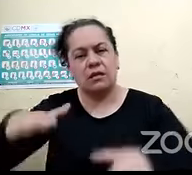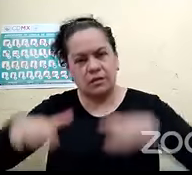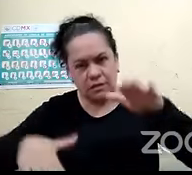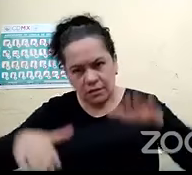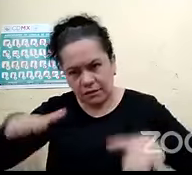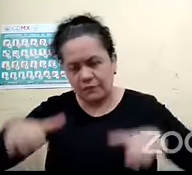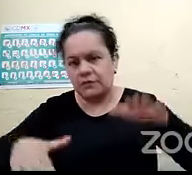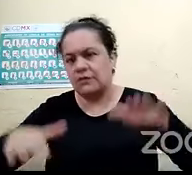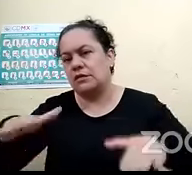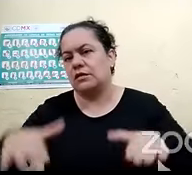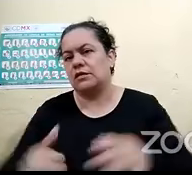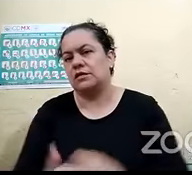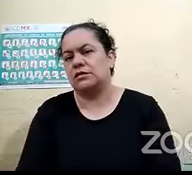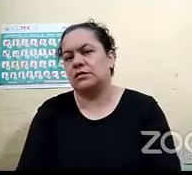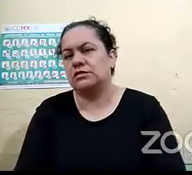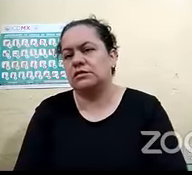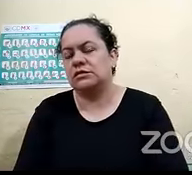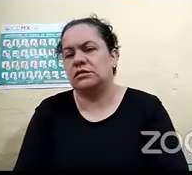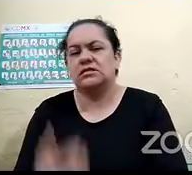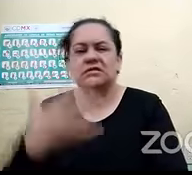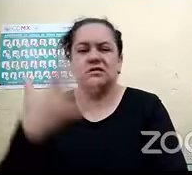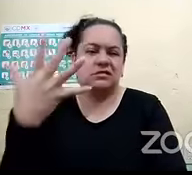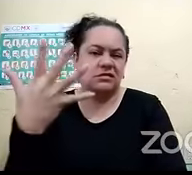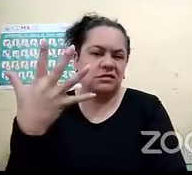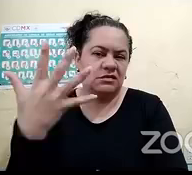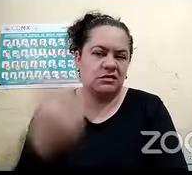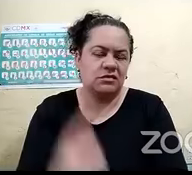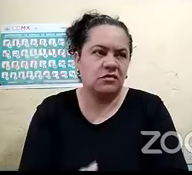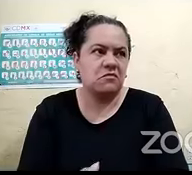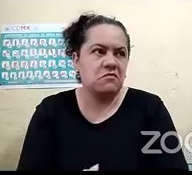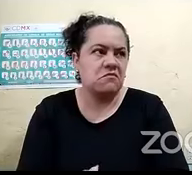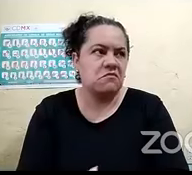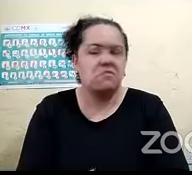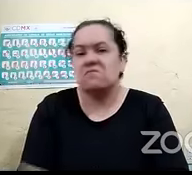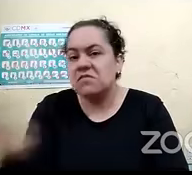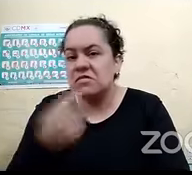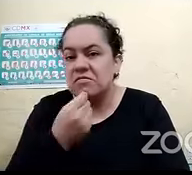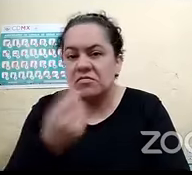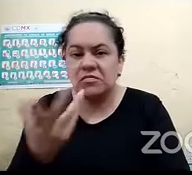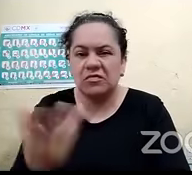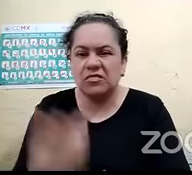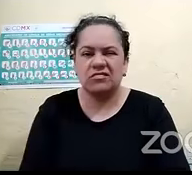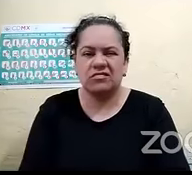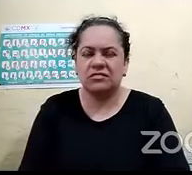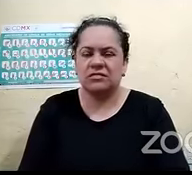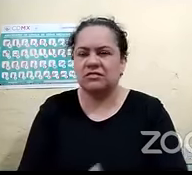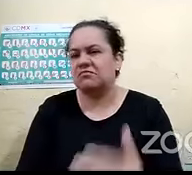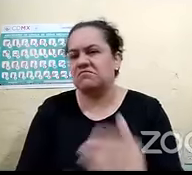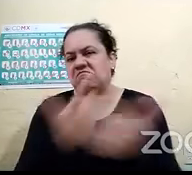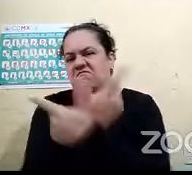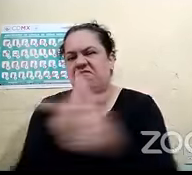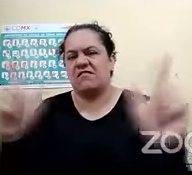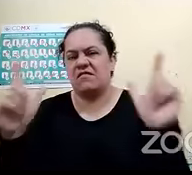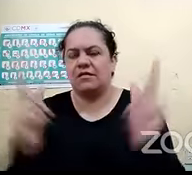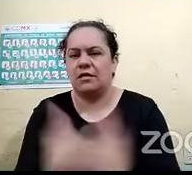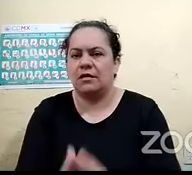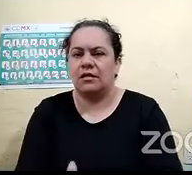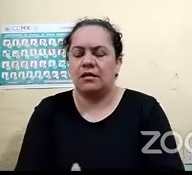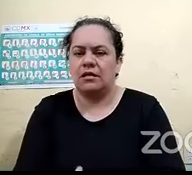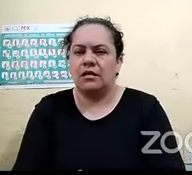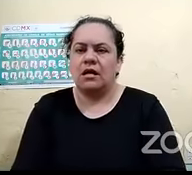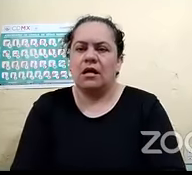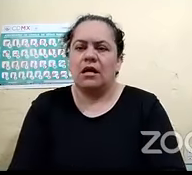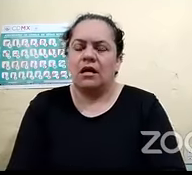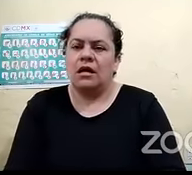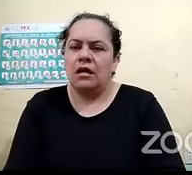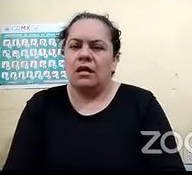los 5 10 minutos que voy a tener libre el que no le pongo atención en el que te dicen en cuánto tiempo tienes que llegar a tu